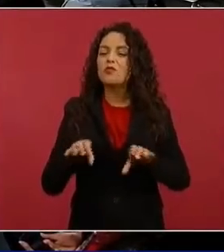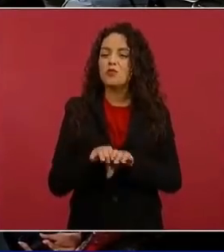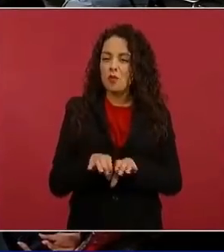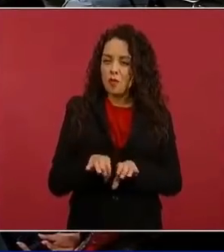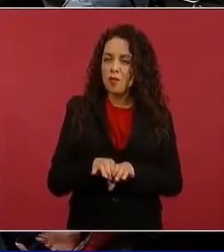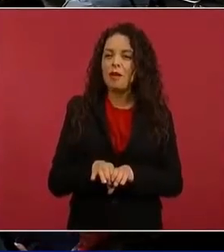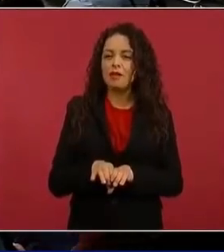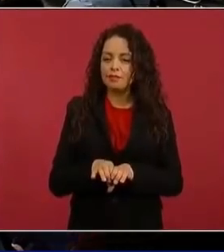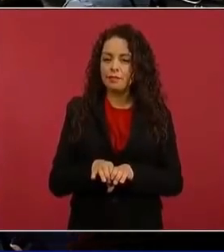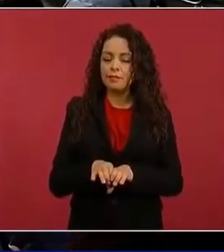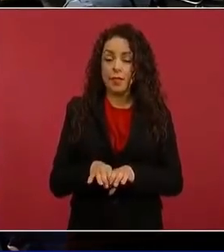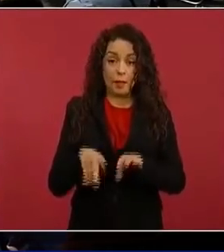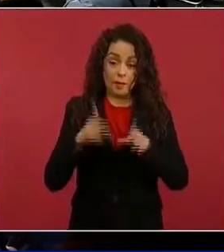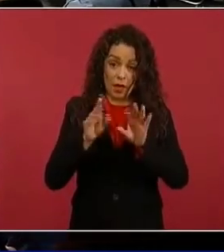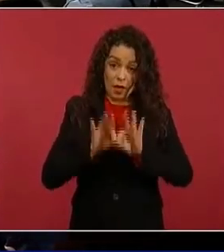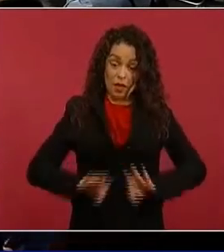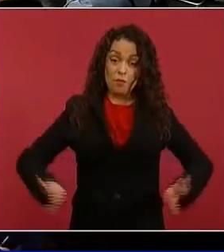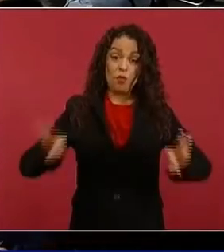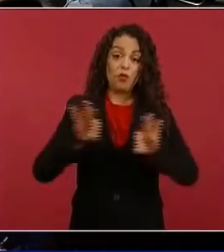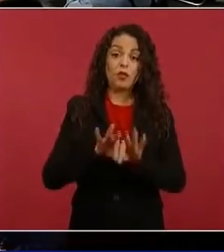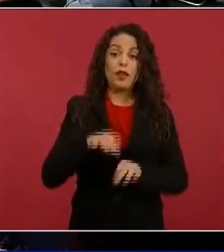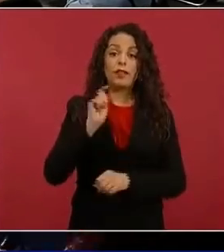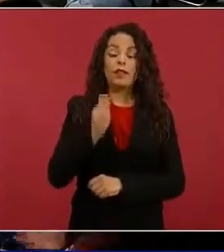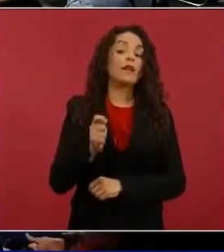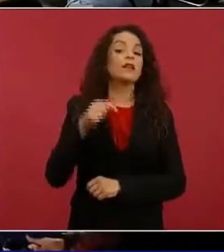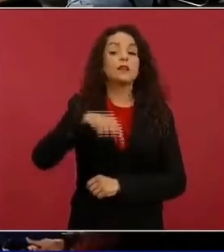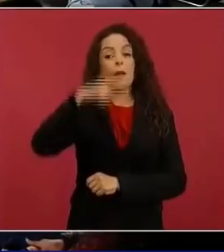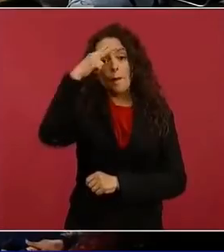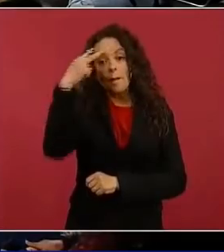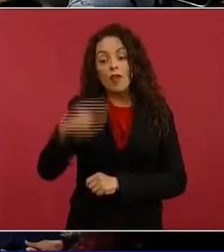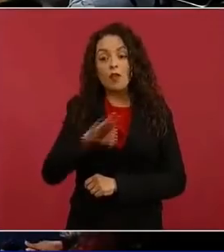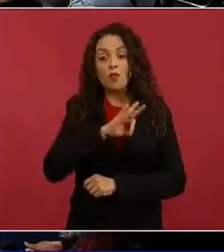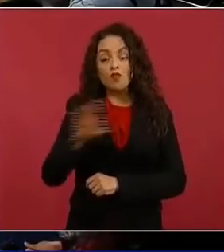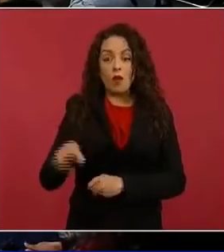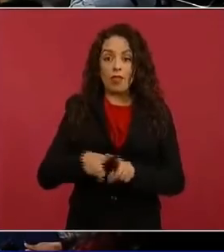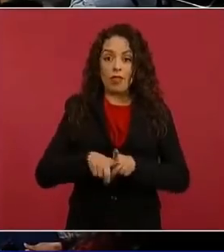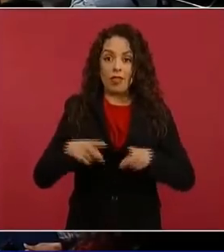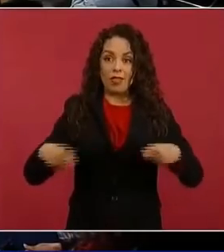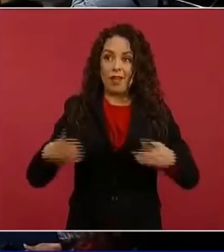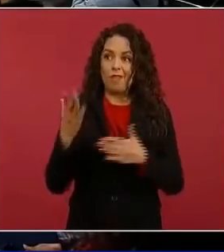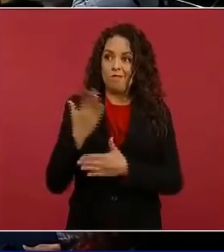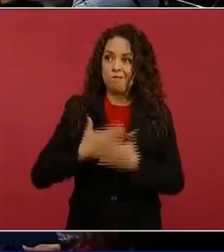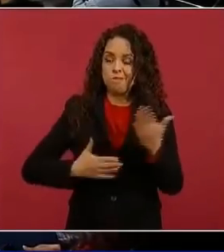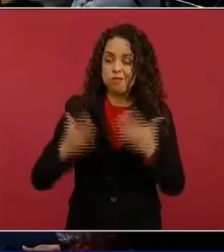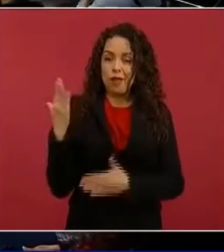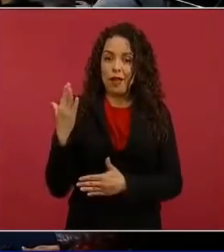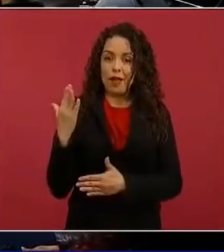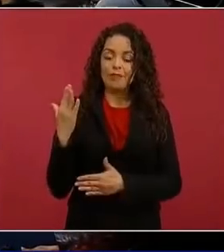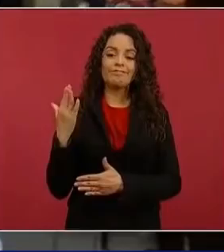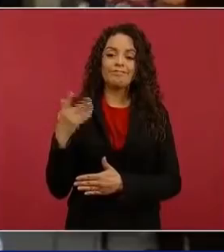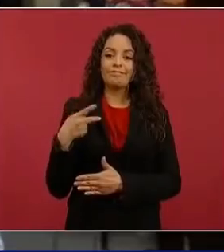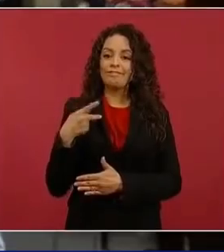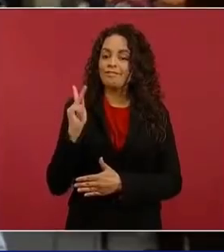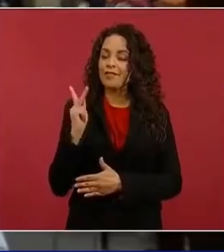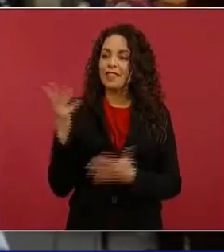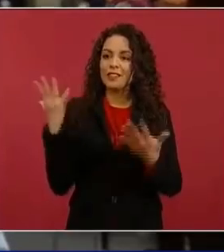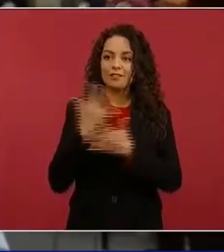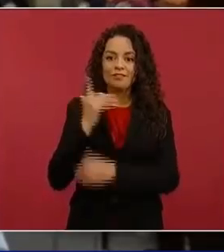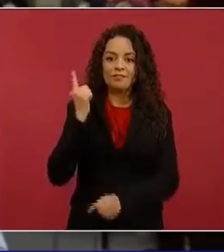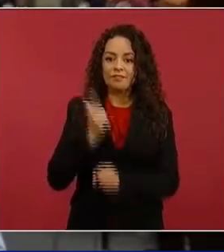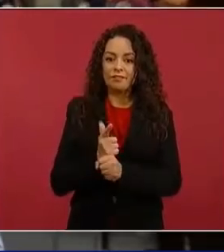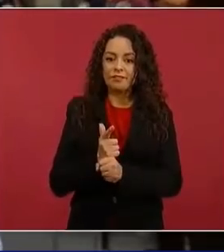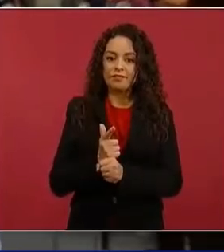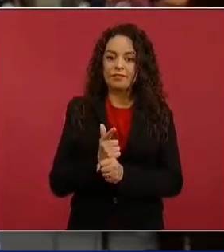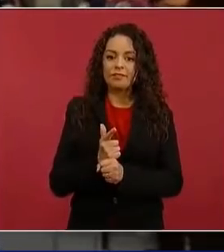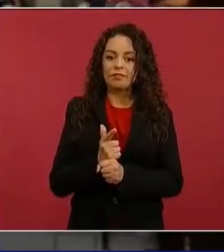primordial para el desarrollo de nuestro país, pues nos damos cuenta las presiones que